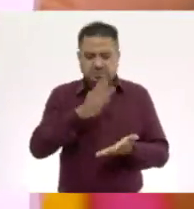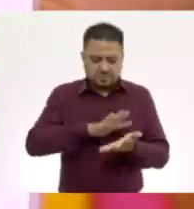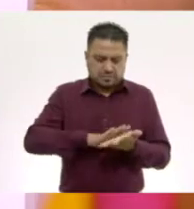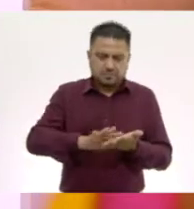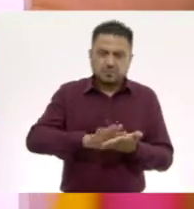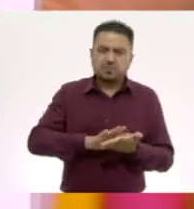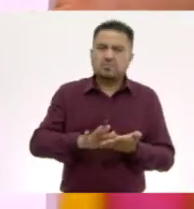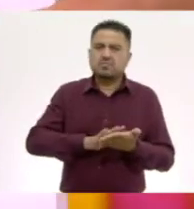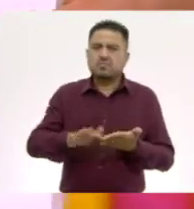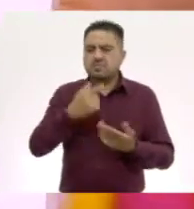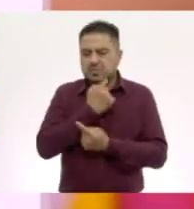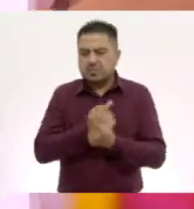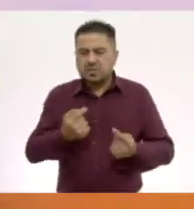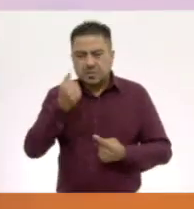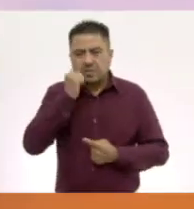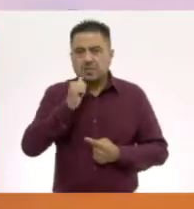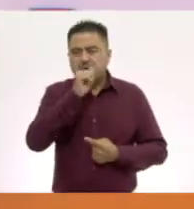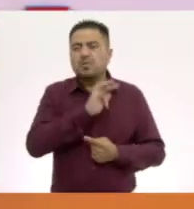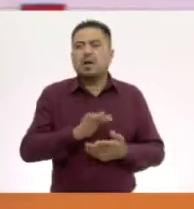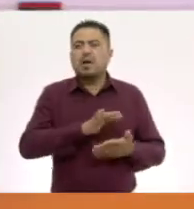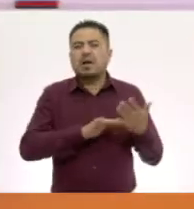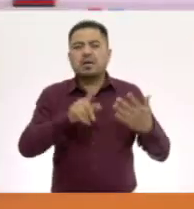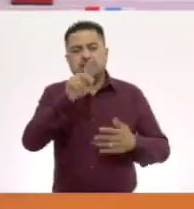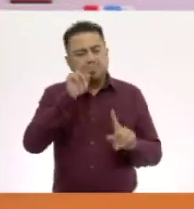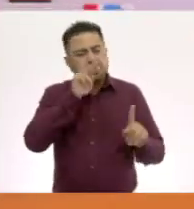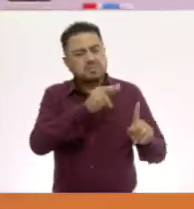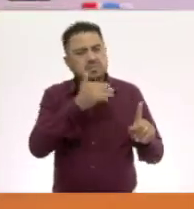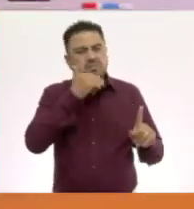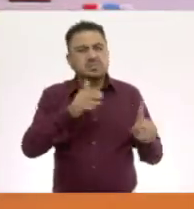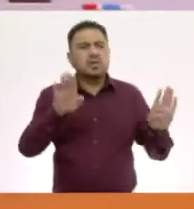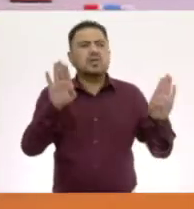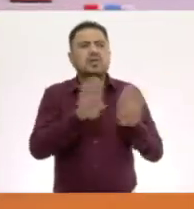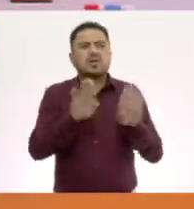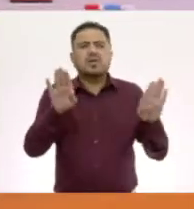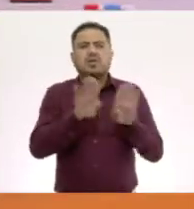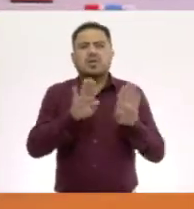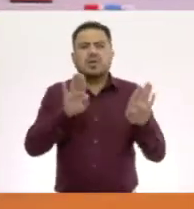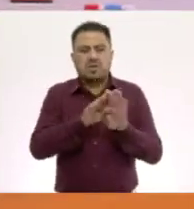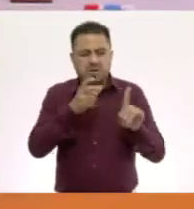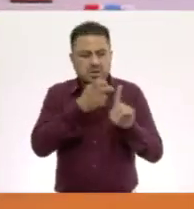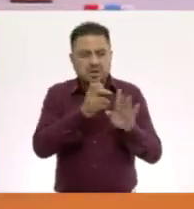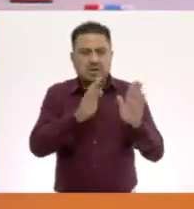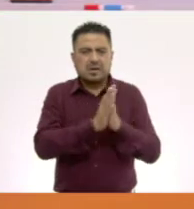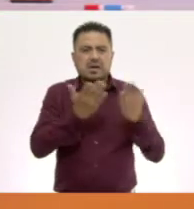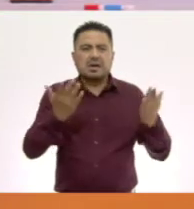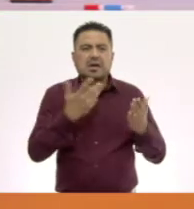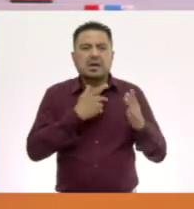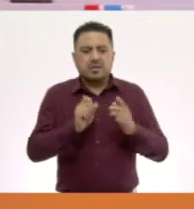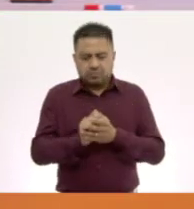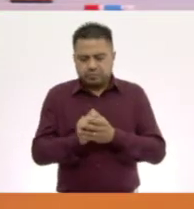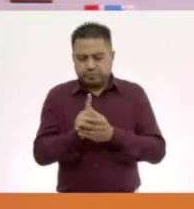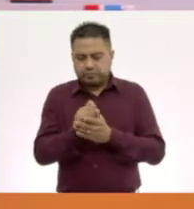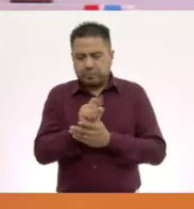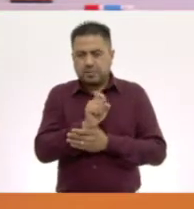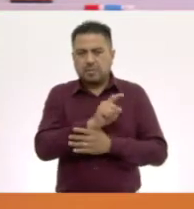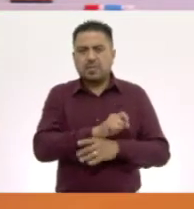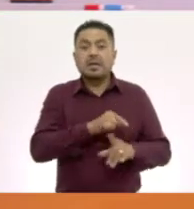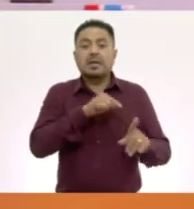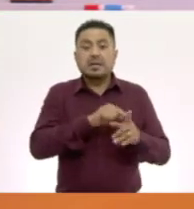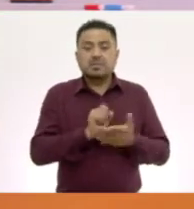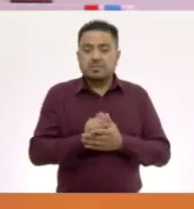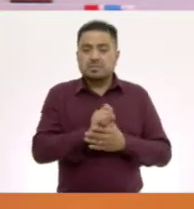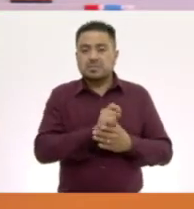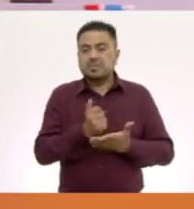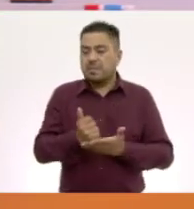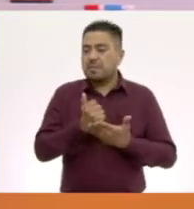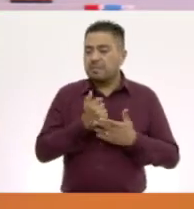dedos los niños pueden leer. Observen ustedes cómo este libro tiene relieve. Este relieve ayuda